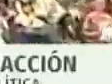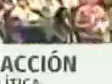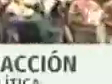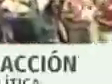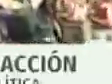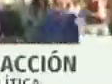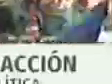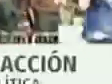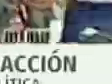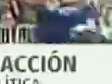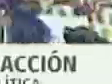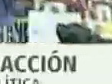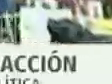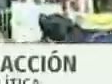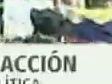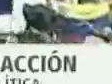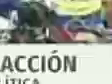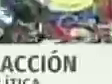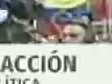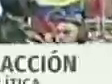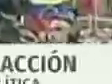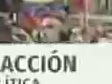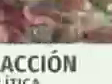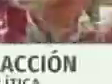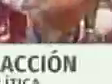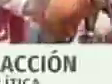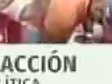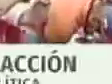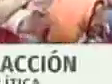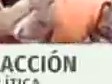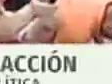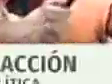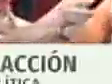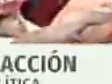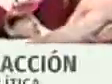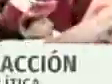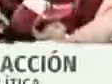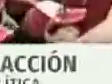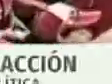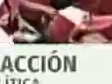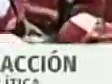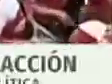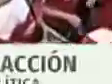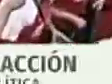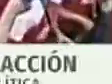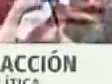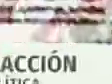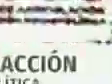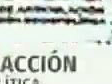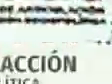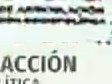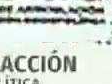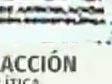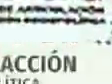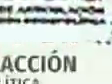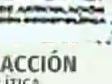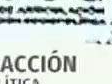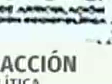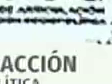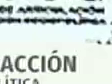miras alcanzar la importante victoria de paz que es la asamblea nacional